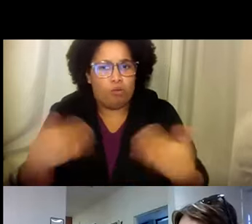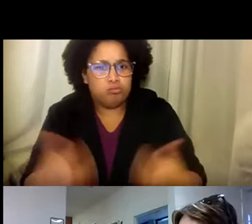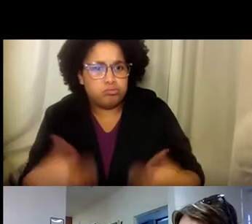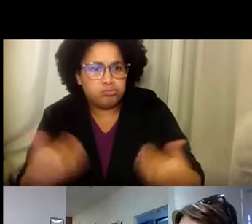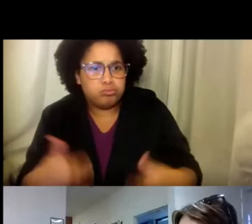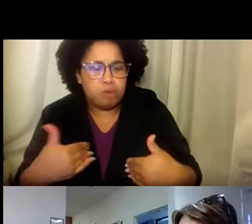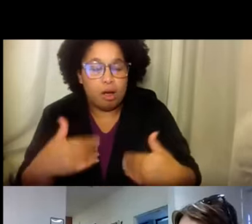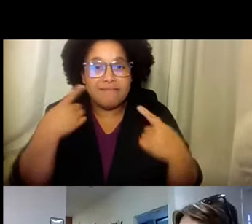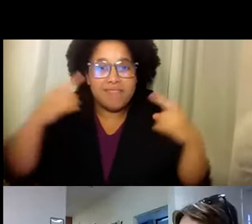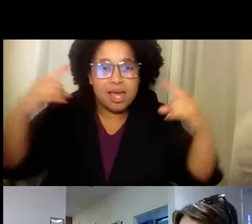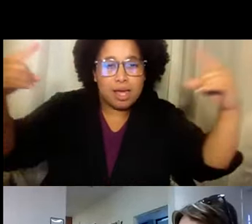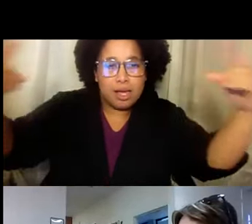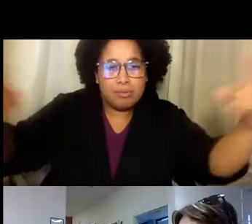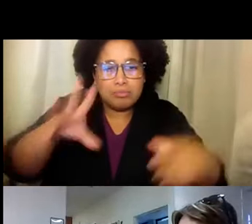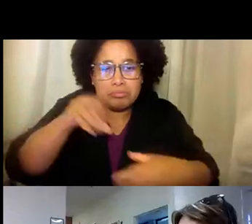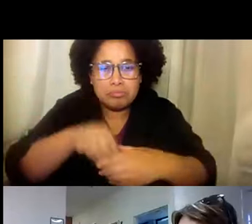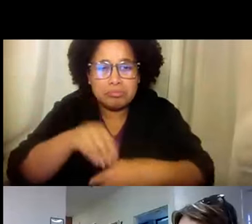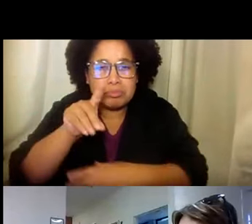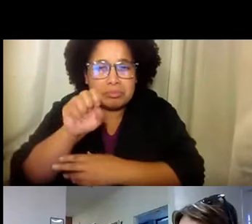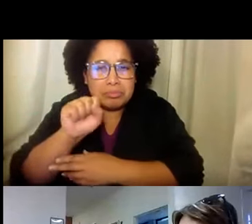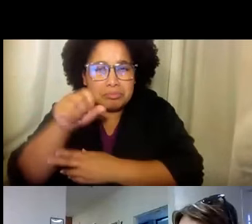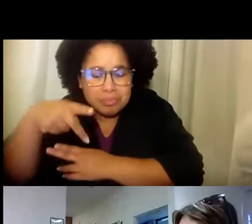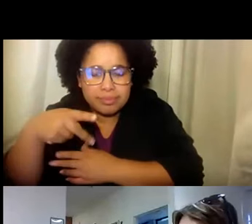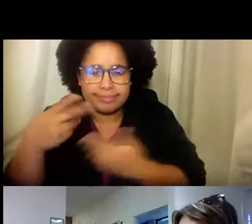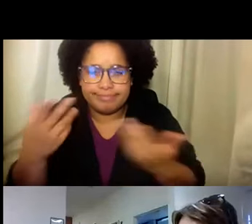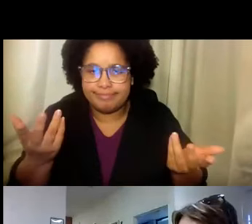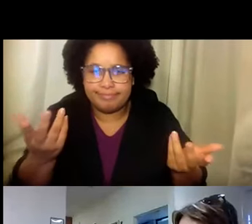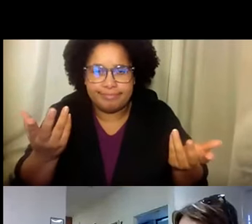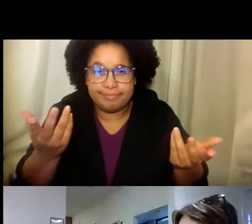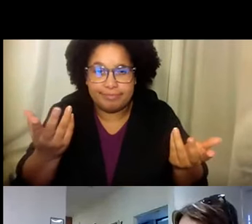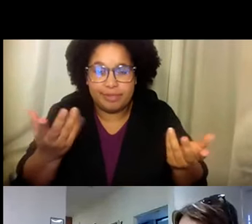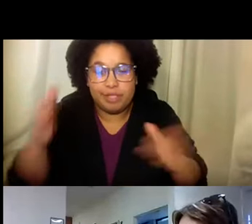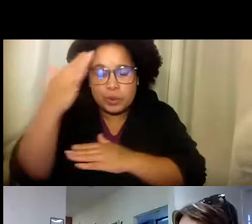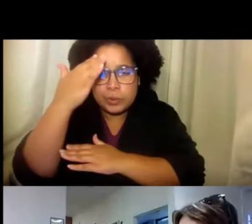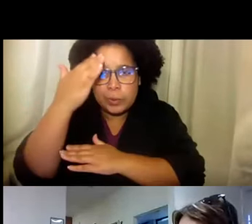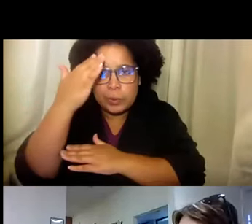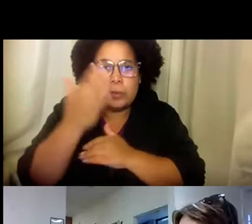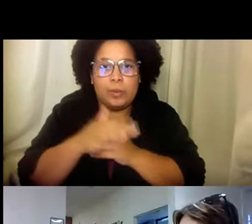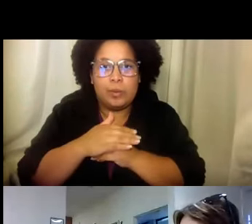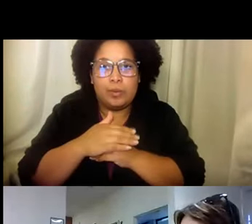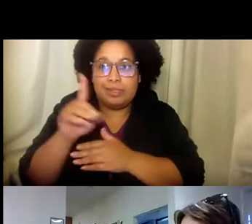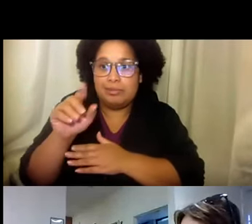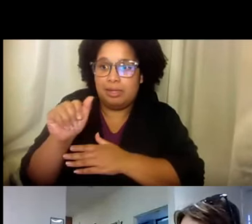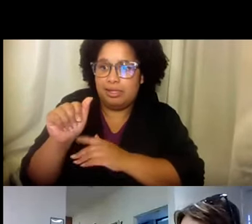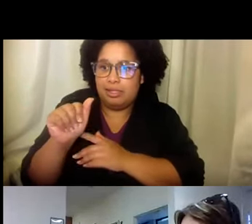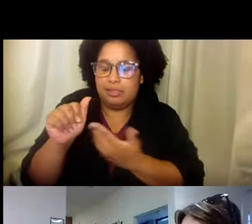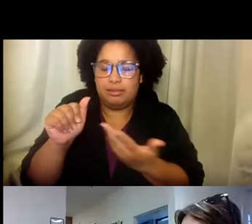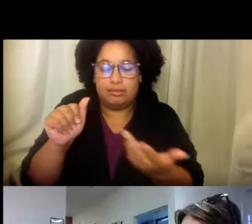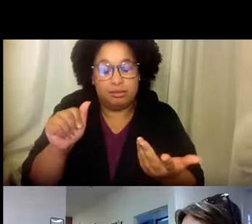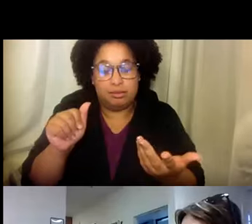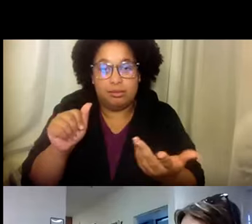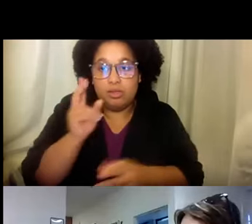trabajo no paga mucho. No nos estamos llegando a ser famosos por ser profesionales de soporte directo.